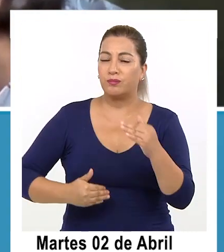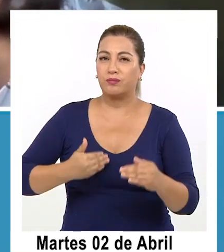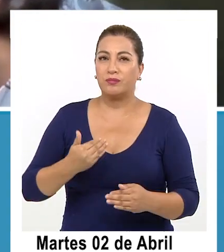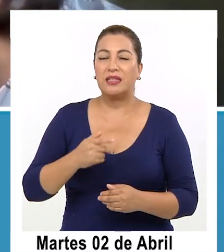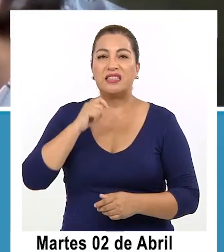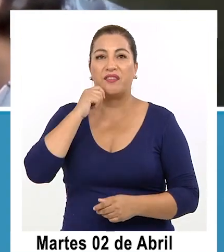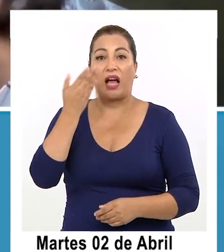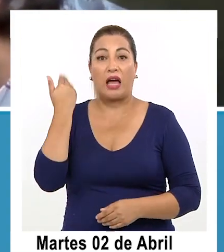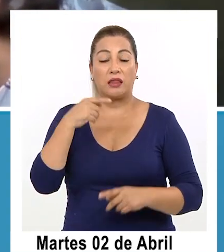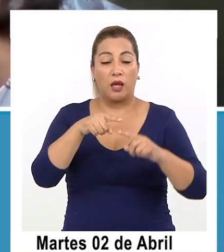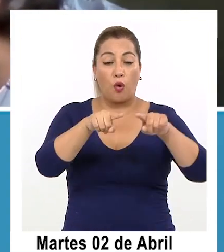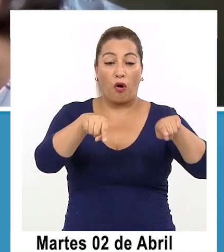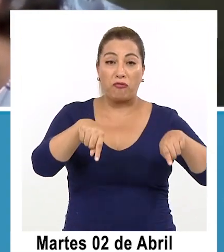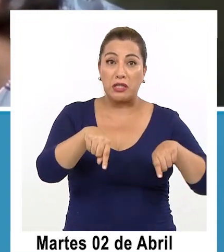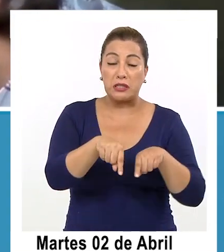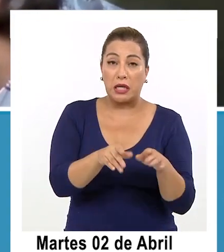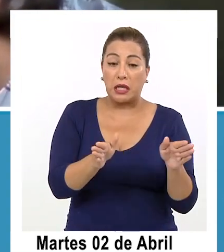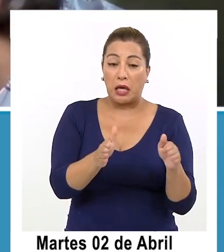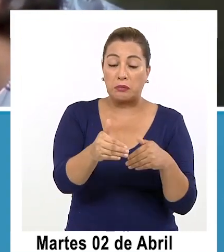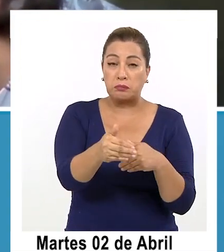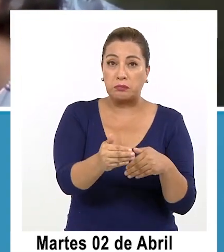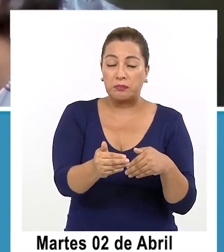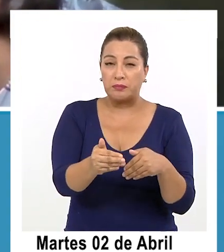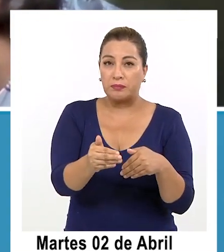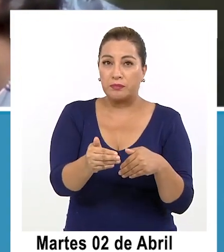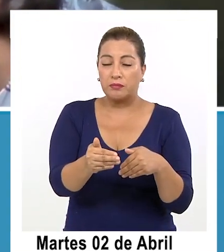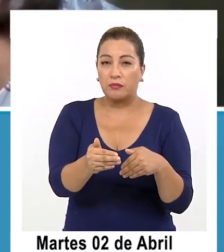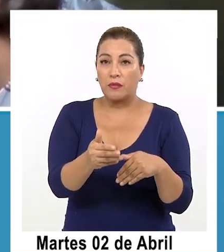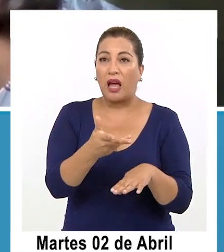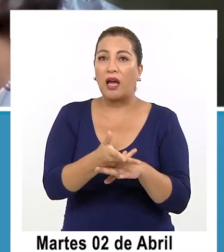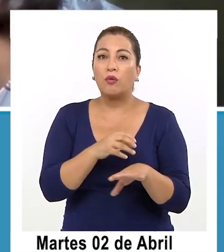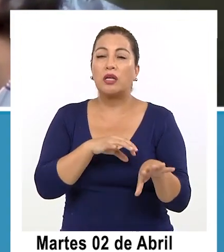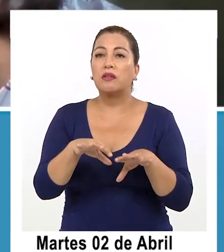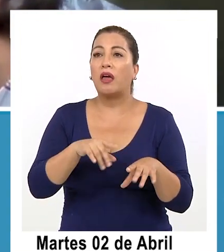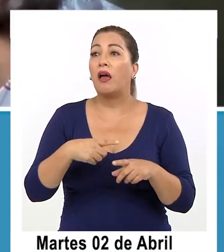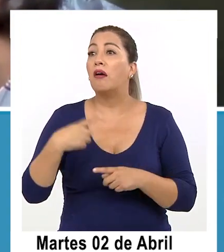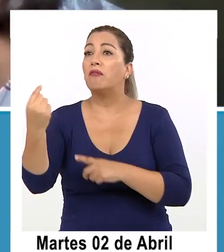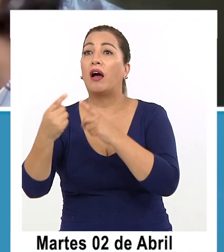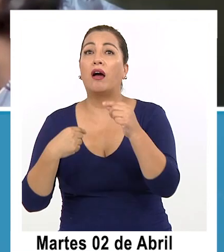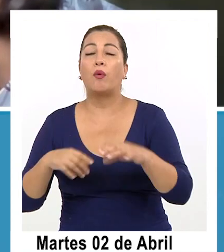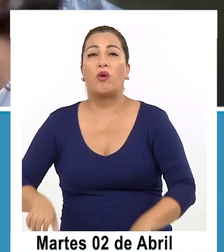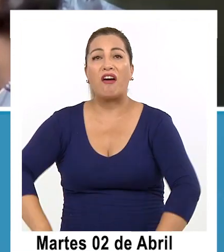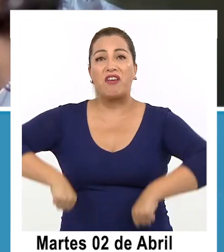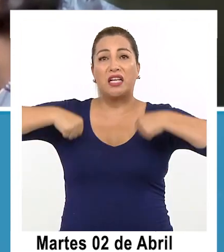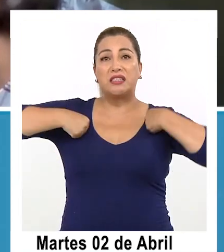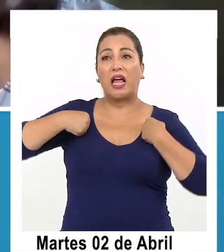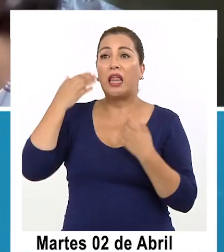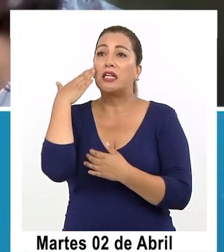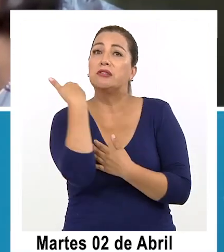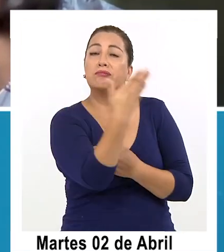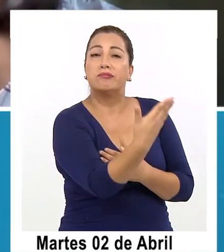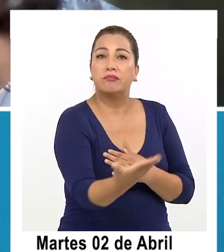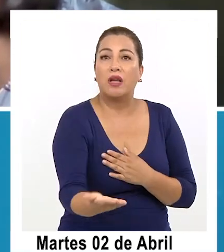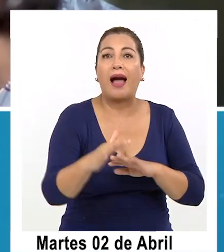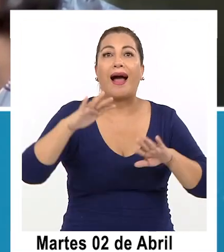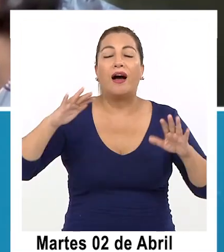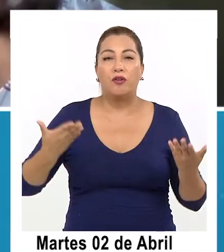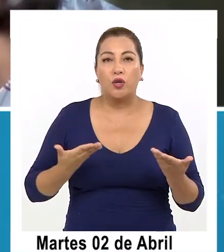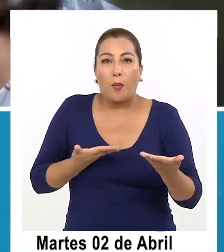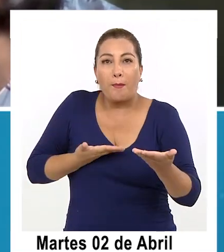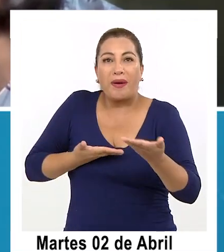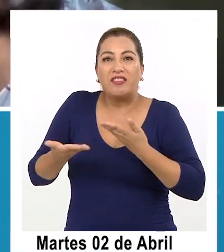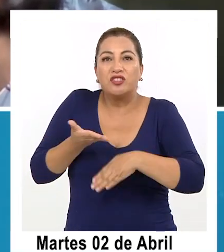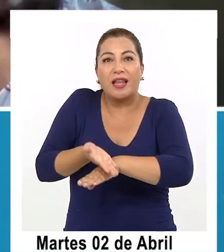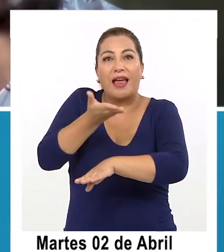una oficina reactiva ocurría el evento ya evacuamos y le entregamos fraza a gente a lo que es tener un servicio de